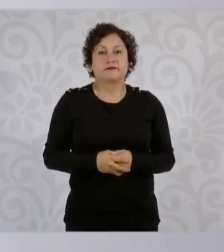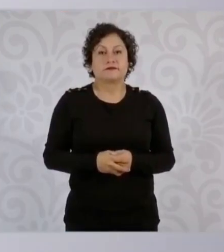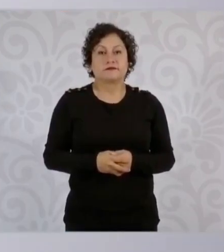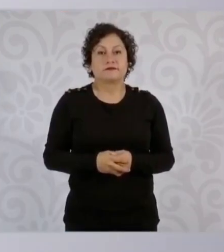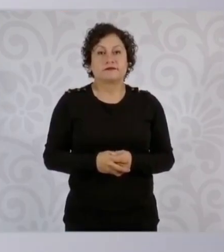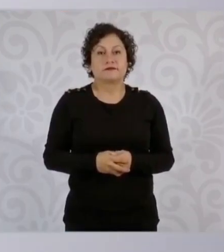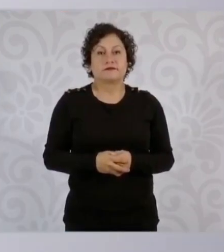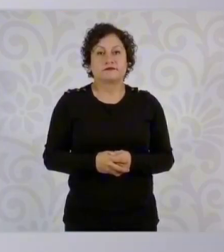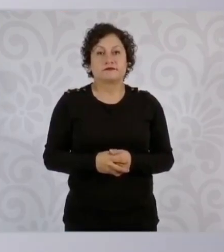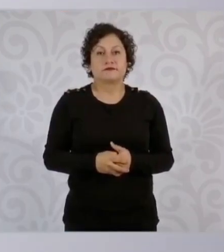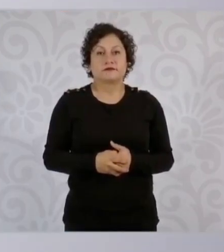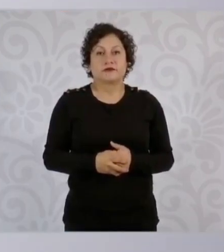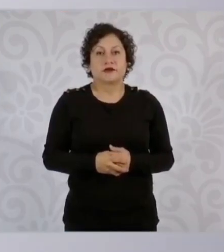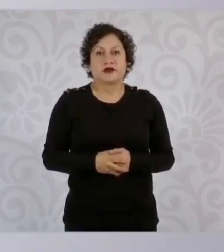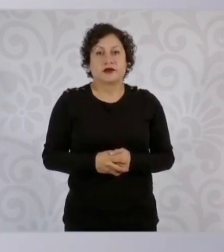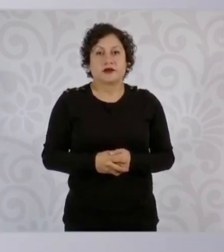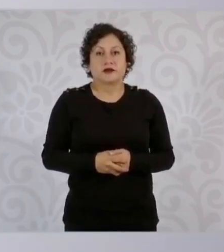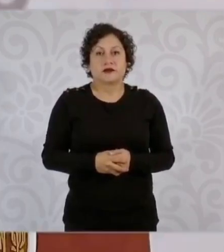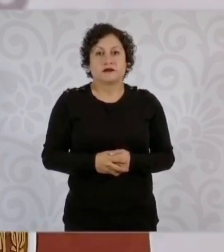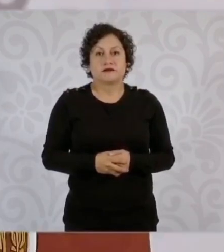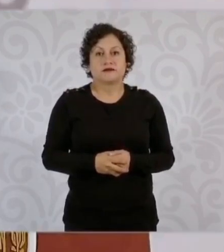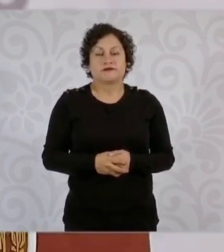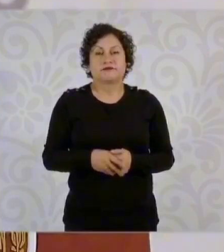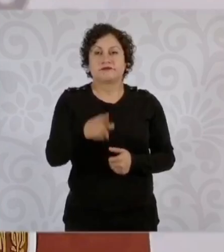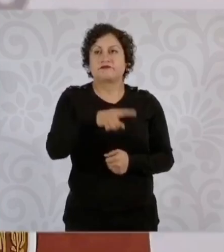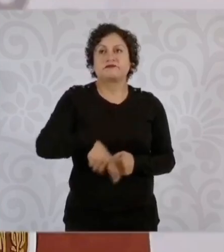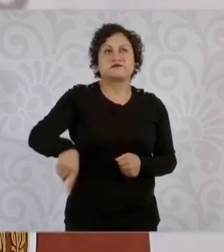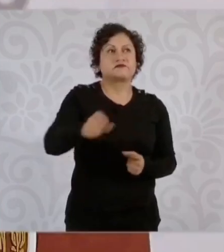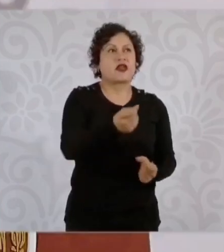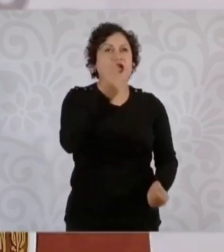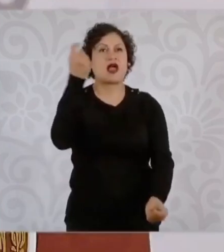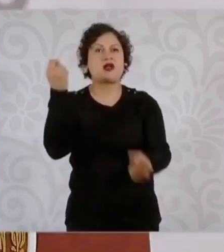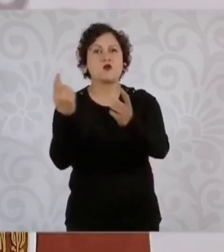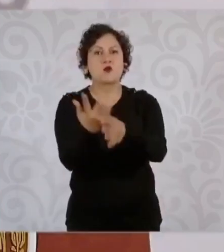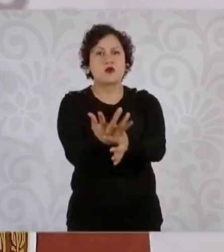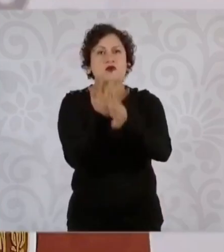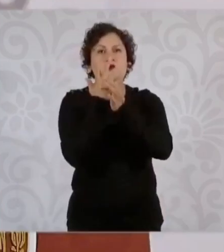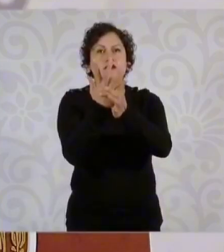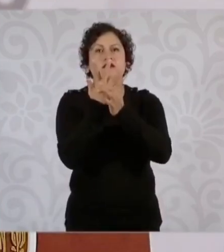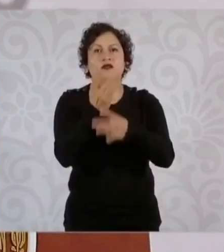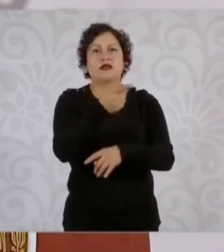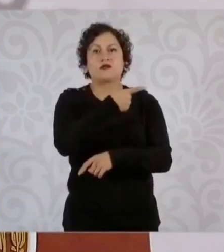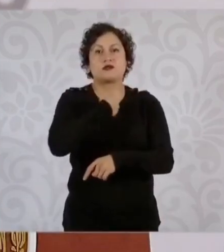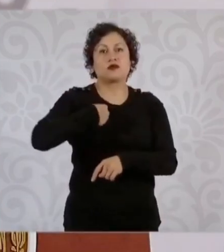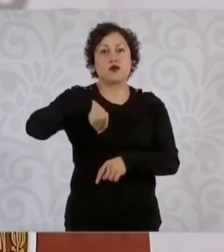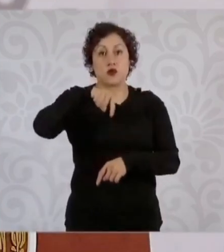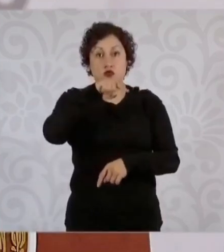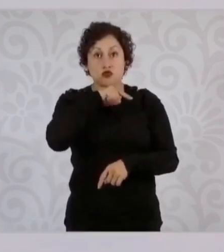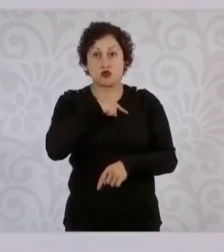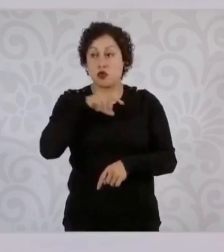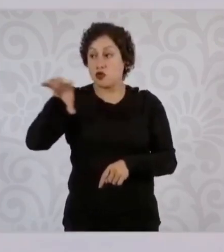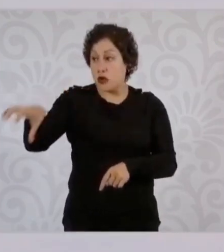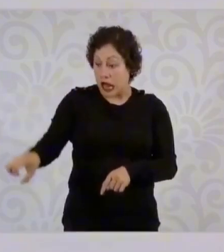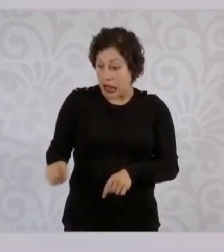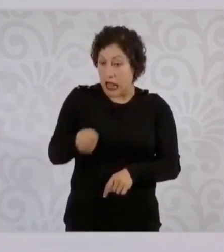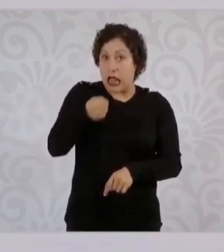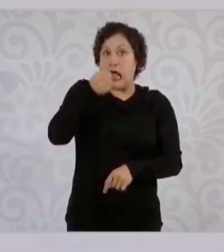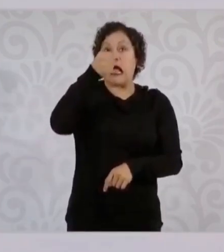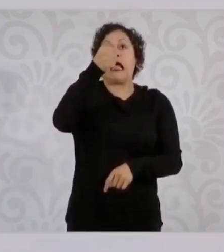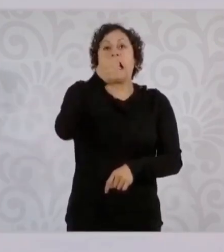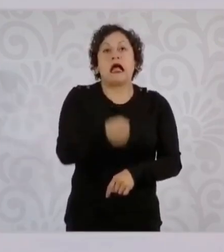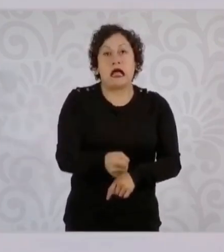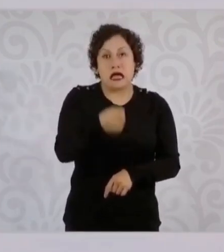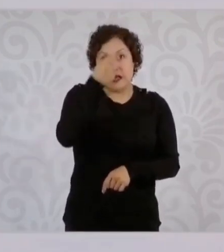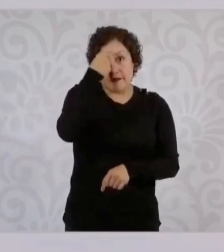nosotros sacamos a Ifigenia para que pudiera participar en el evento, tuvieron que salir sus